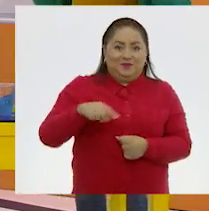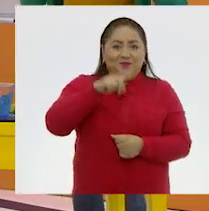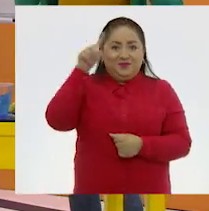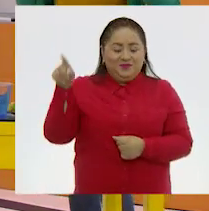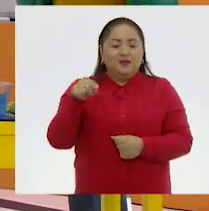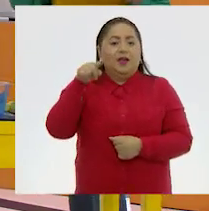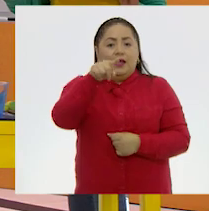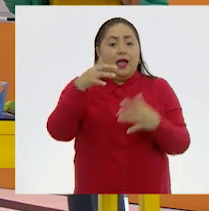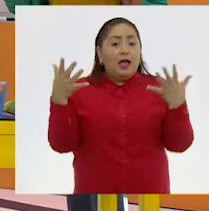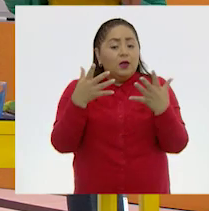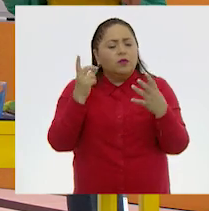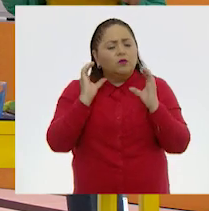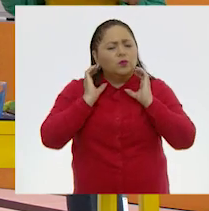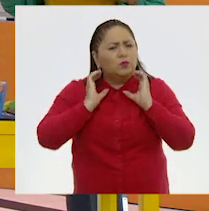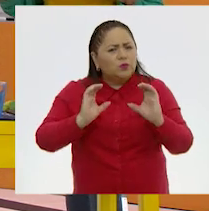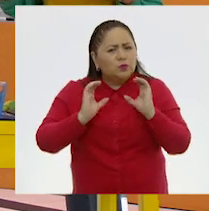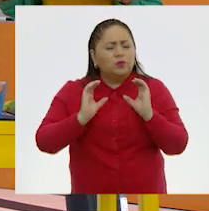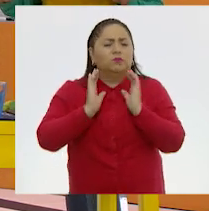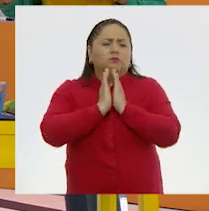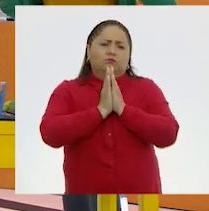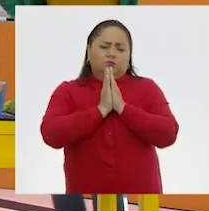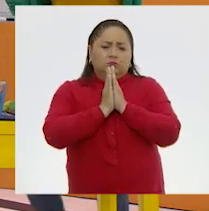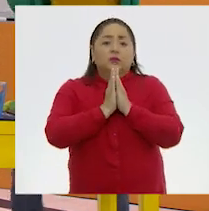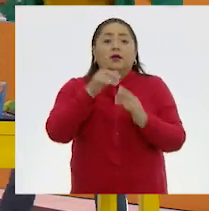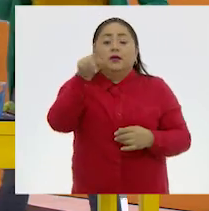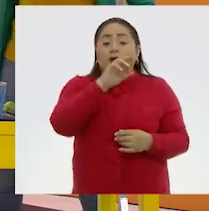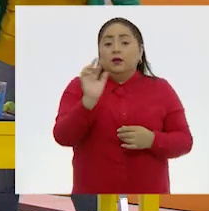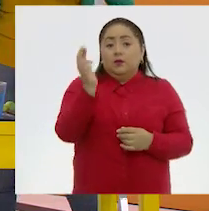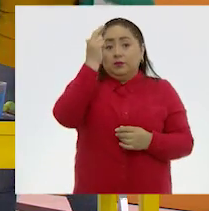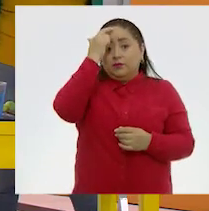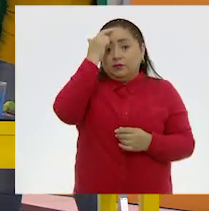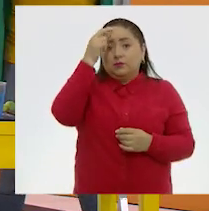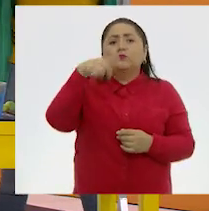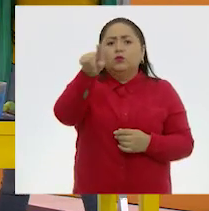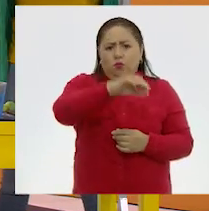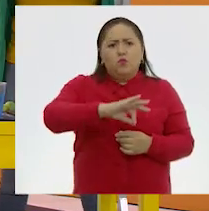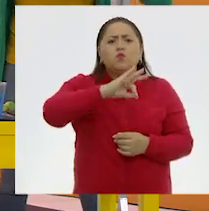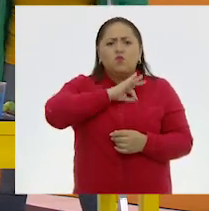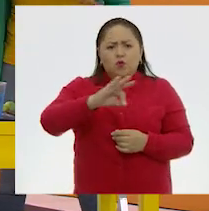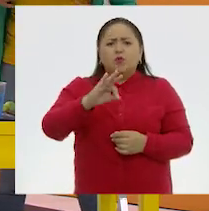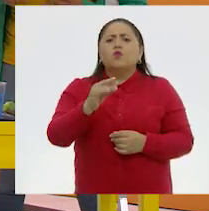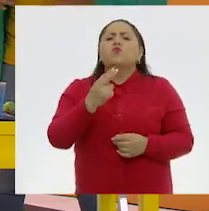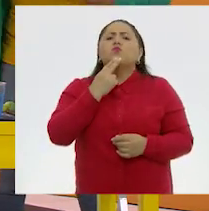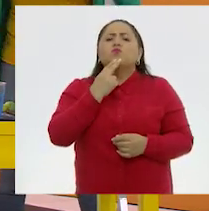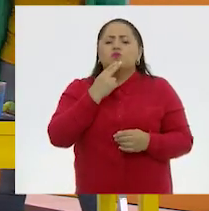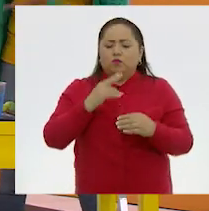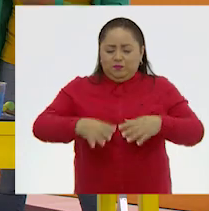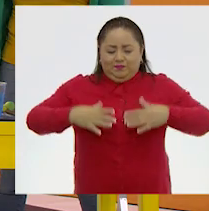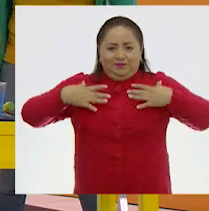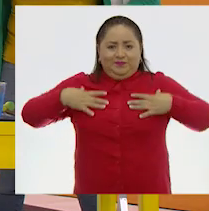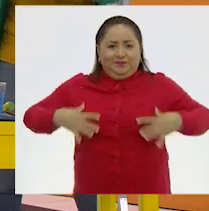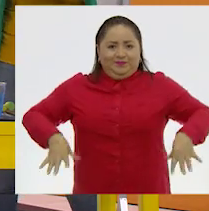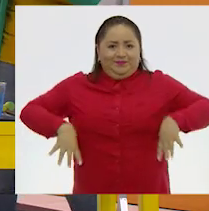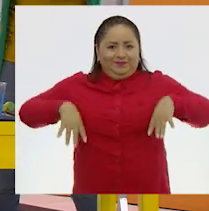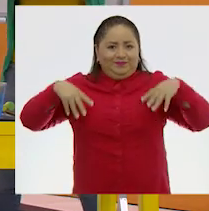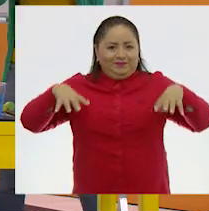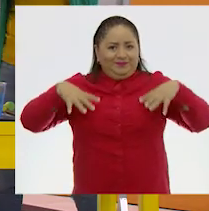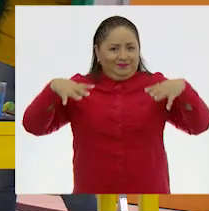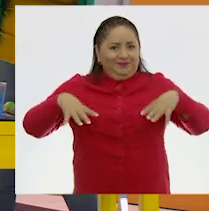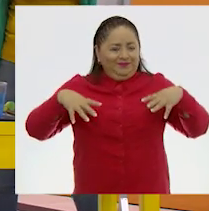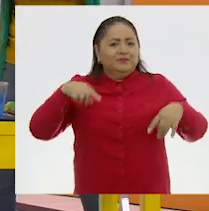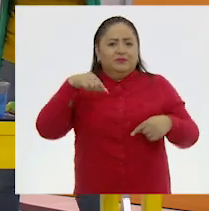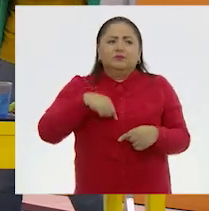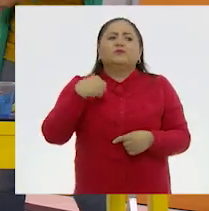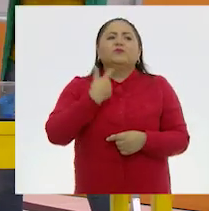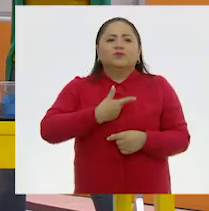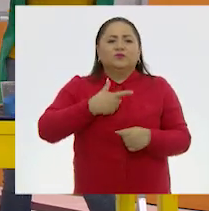Háganlo con mucho cuidado, por favor. Y recuerden, ustedes pueden estar usando un mandil como la maestra. A mí me encanta el